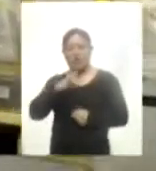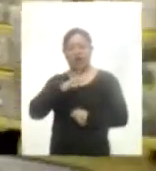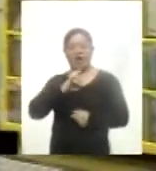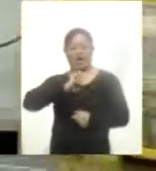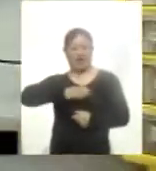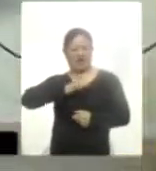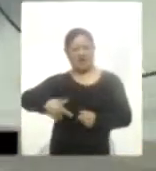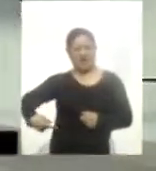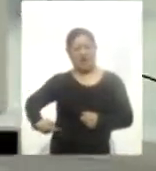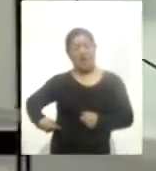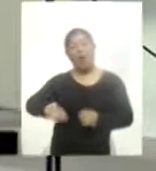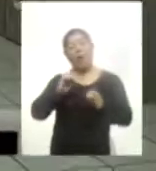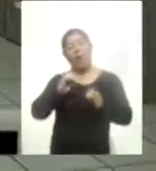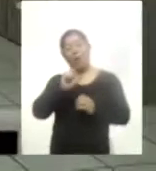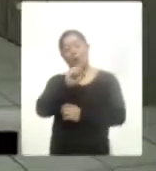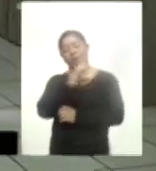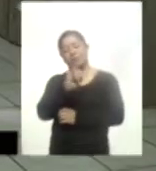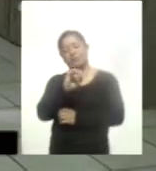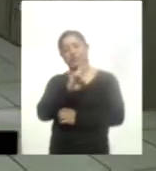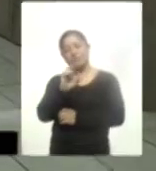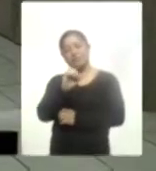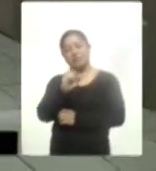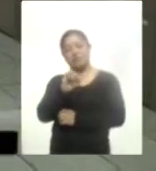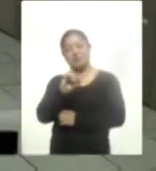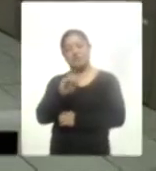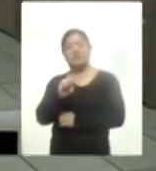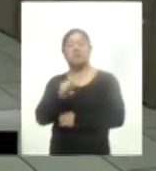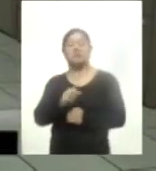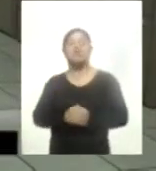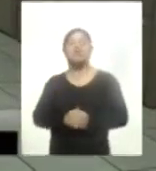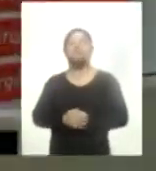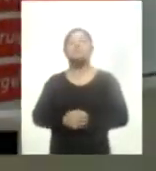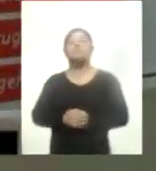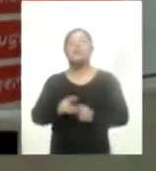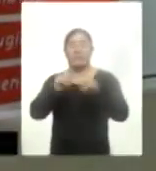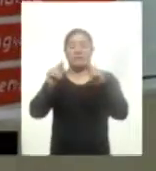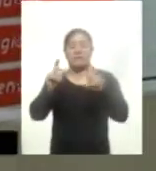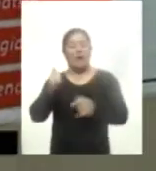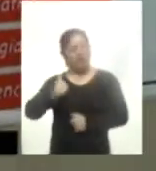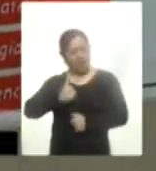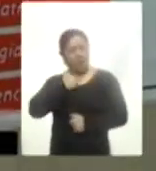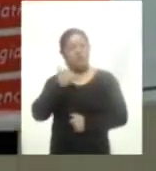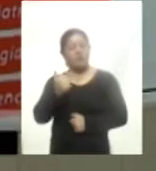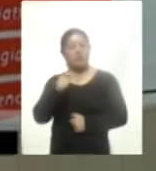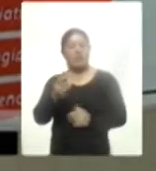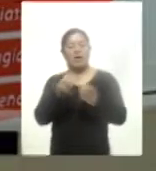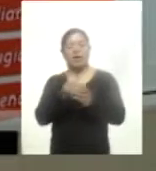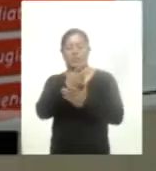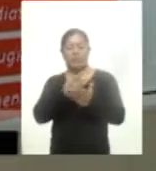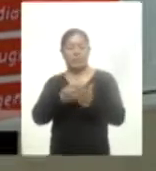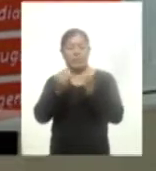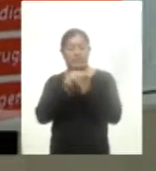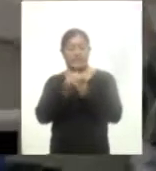o cirrosis. Además, señaló que la entidad aprovechará al máximo el programa de capacitación que promueve el Insabi que brinda la